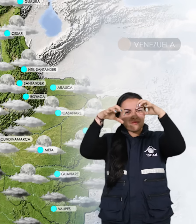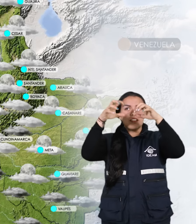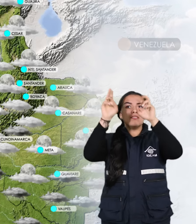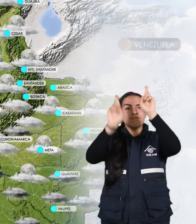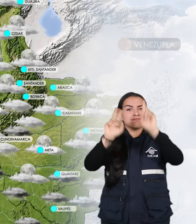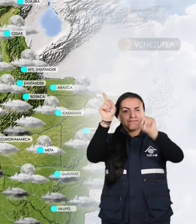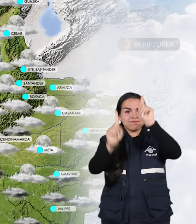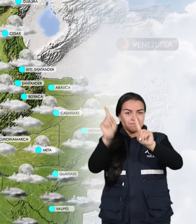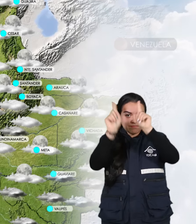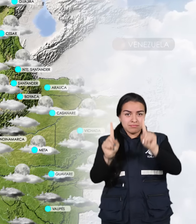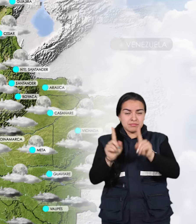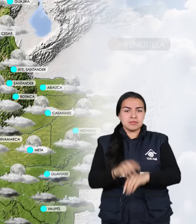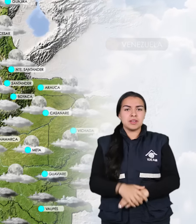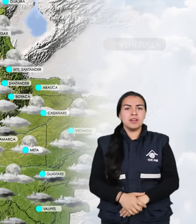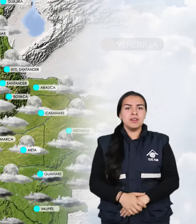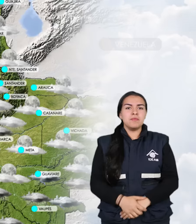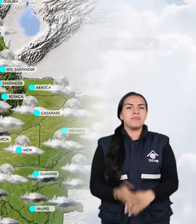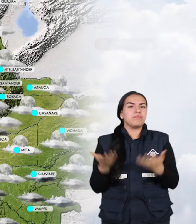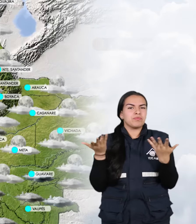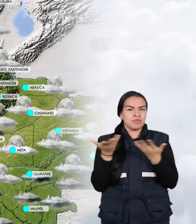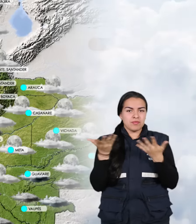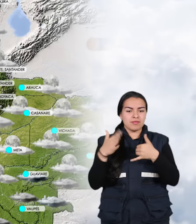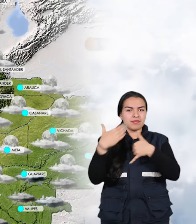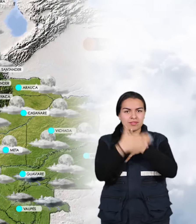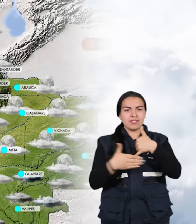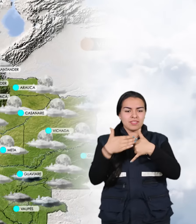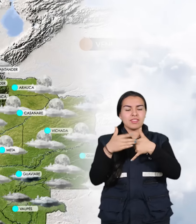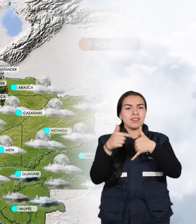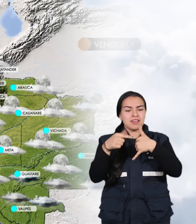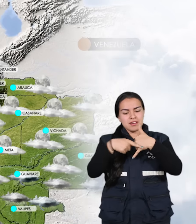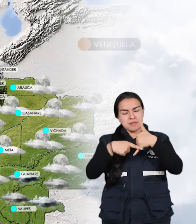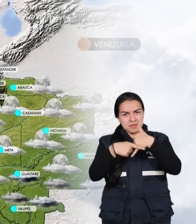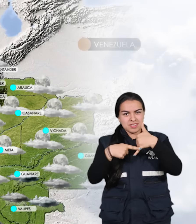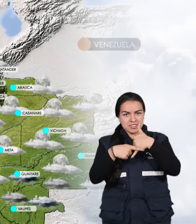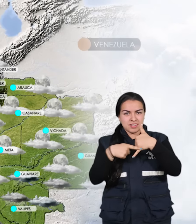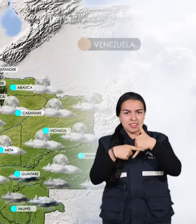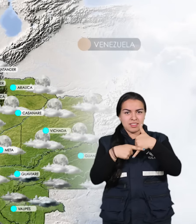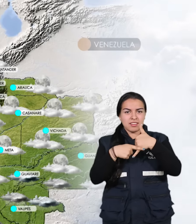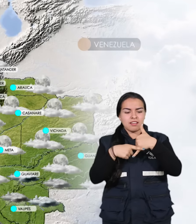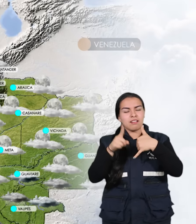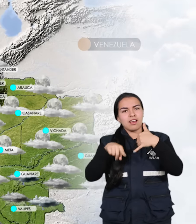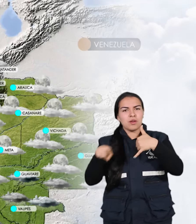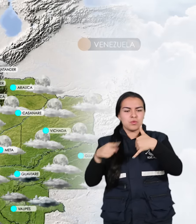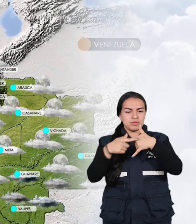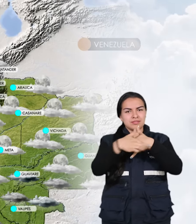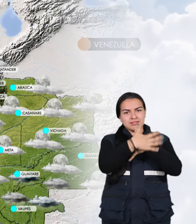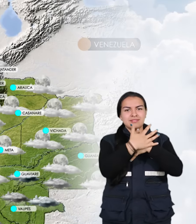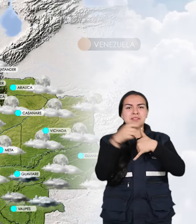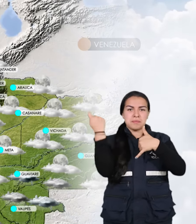tormentas eléctricas en algunos casos se espera en sectores de la región amazónica, en algunas áreas del Meta,